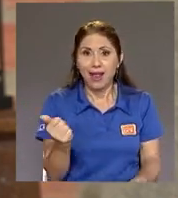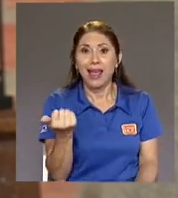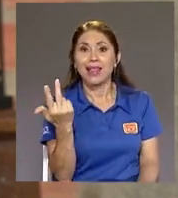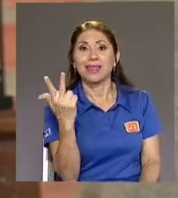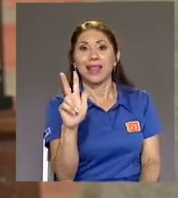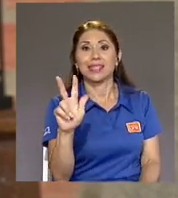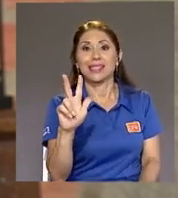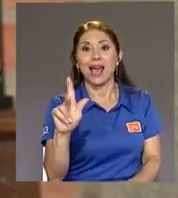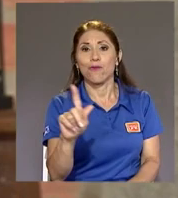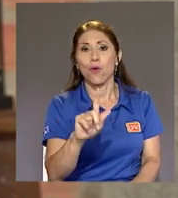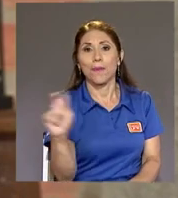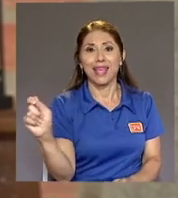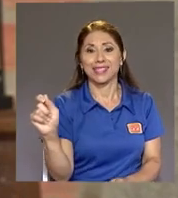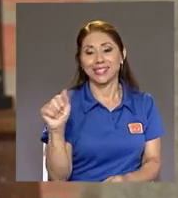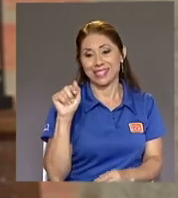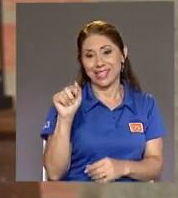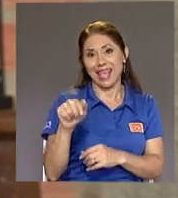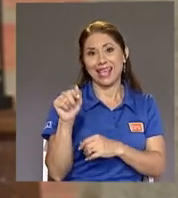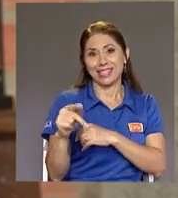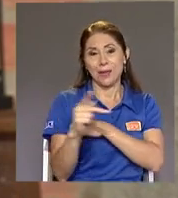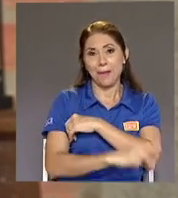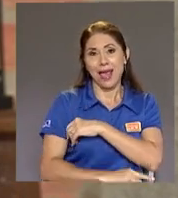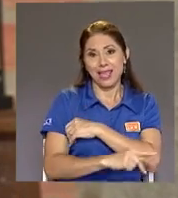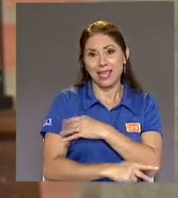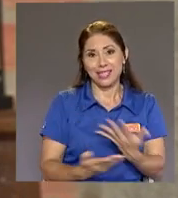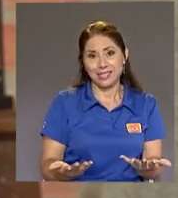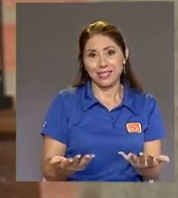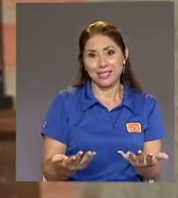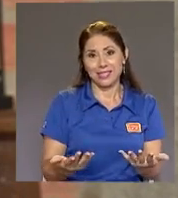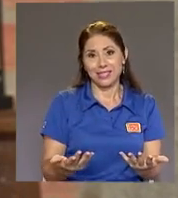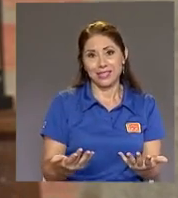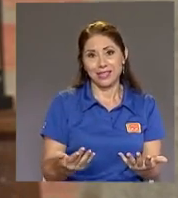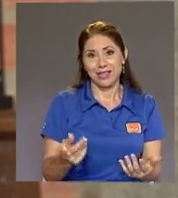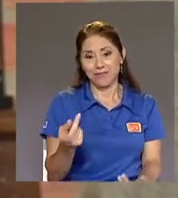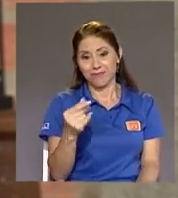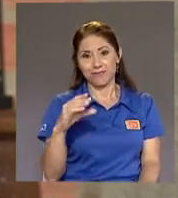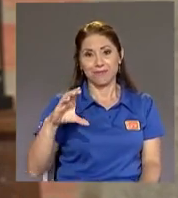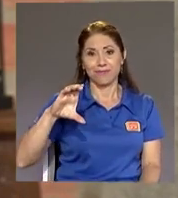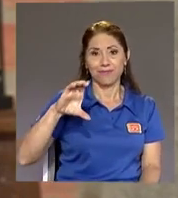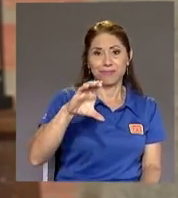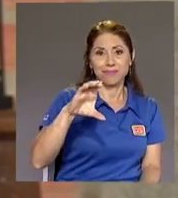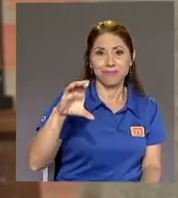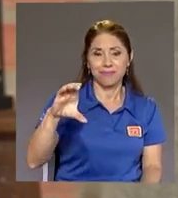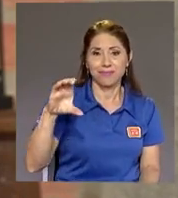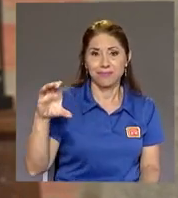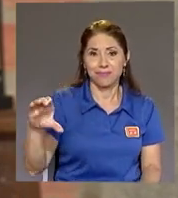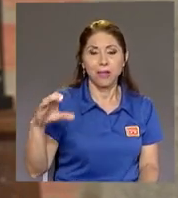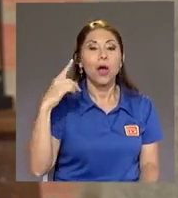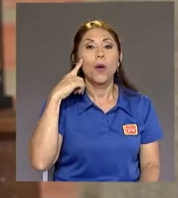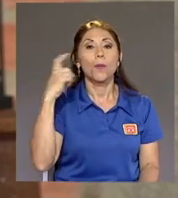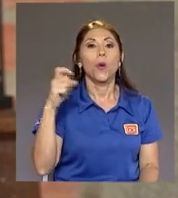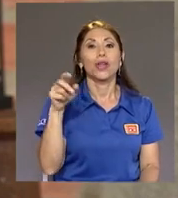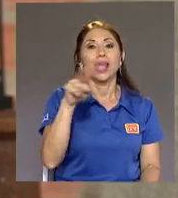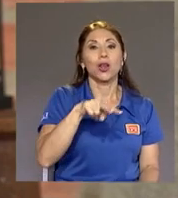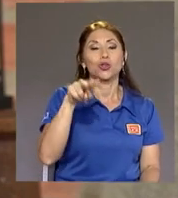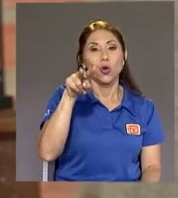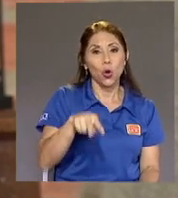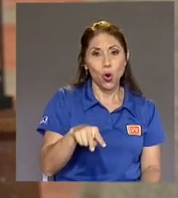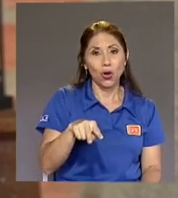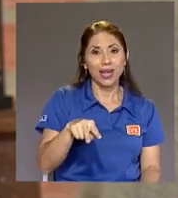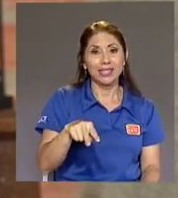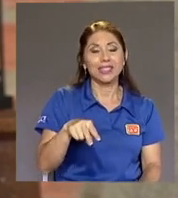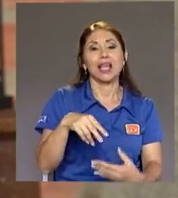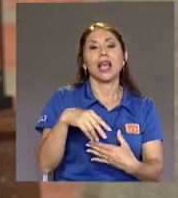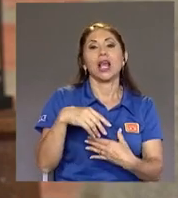Mes De ese país Y era colones Porque los colones Los emite Allá Don